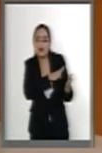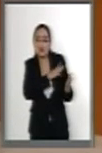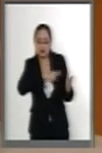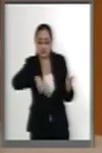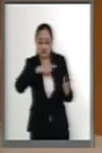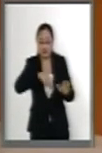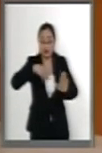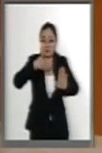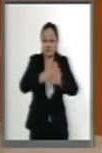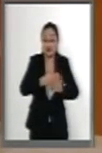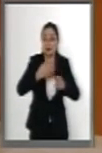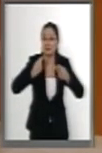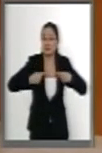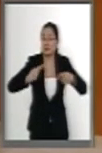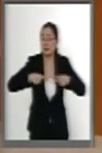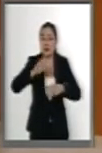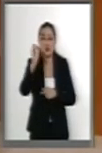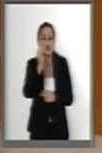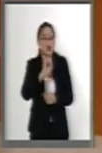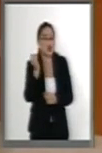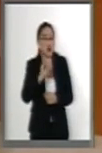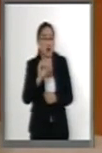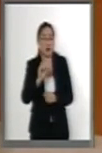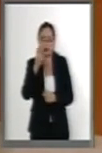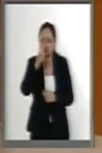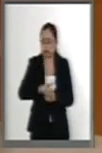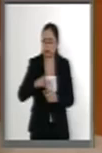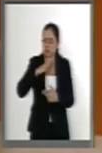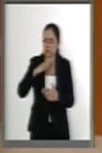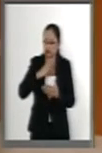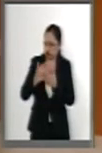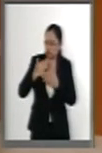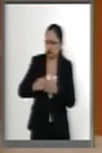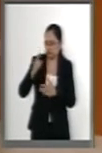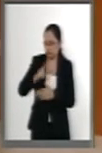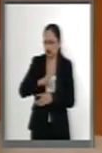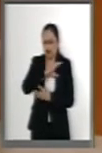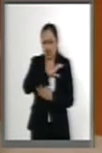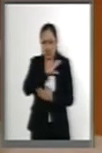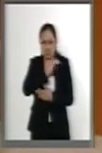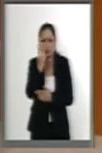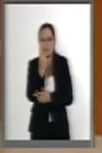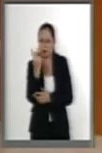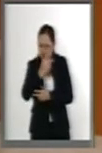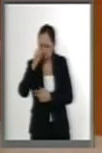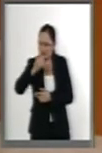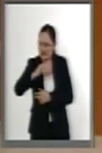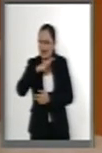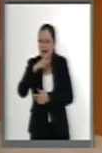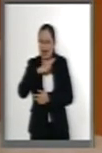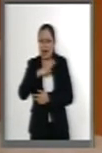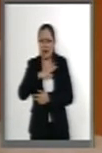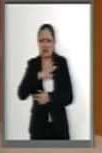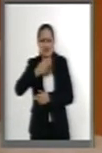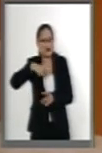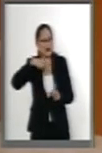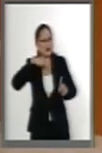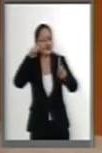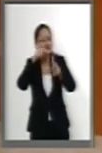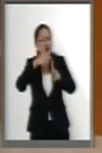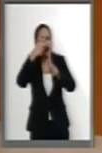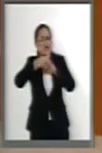las personas, porque la verdad que aquí hubo un afecto claro para los dos. No. Estamos